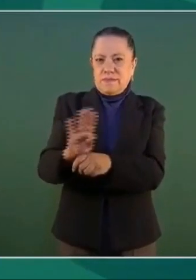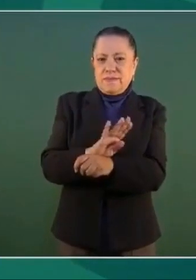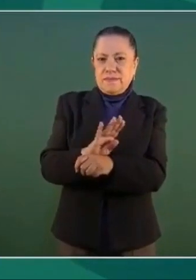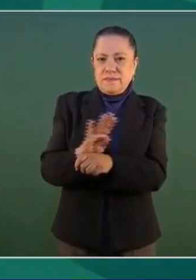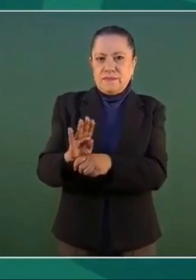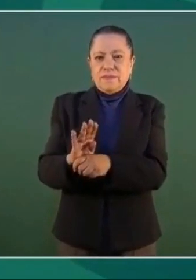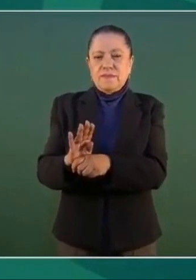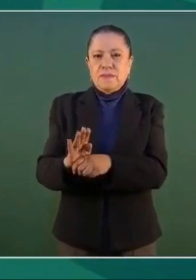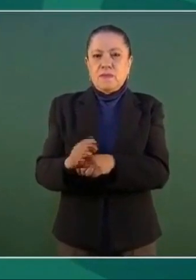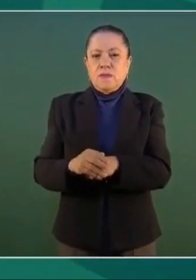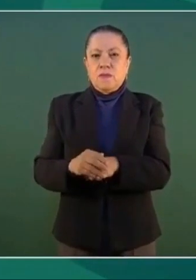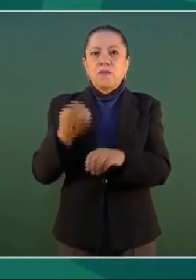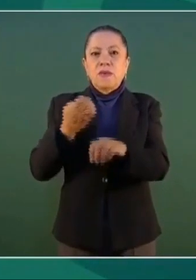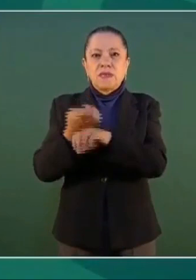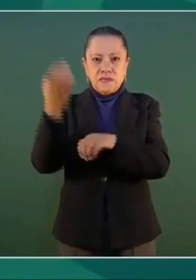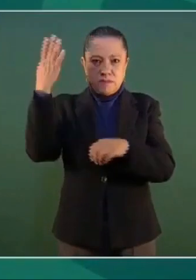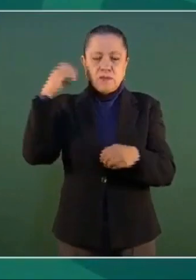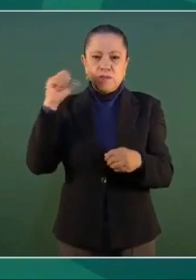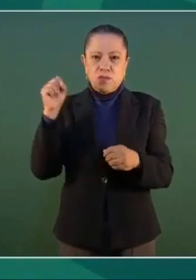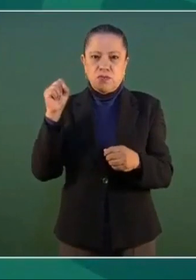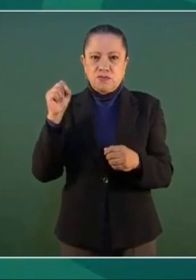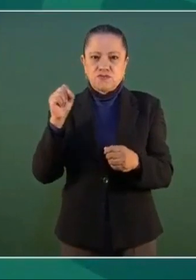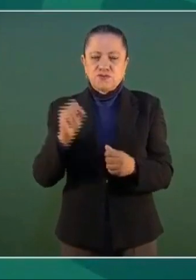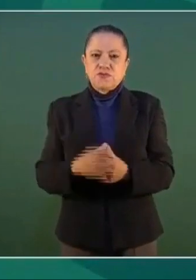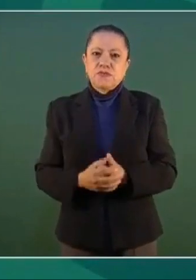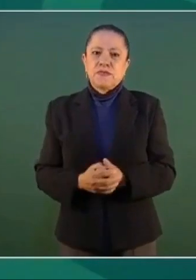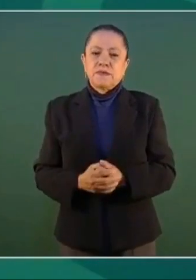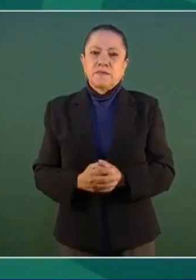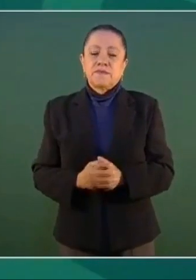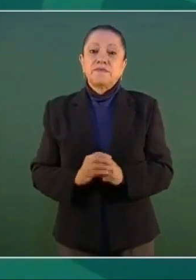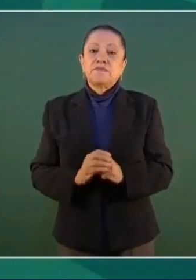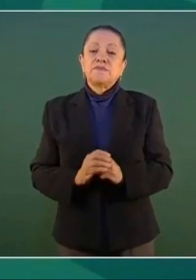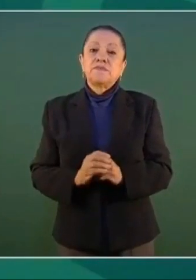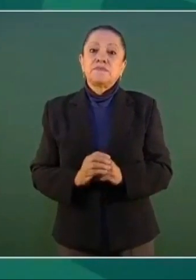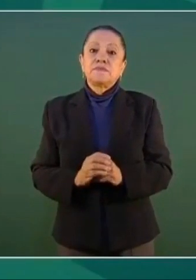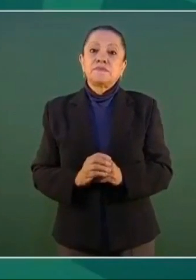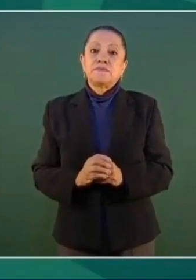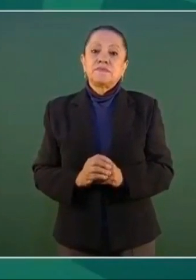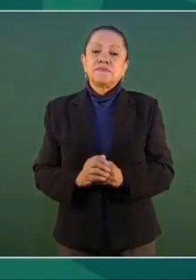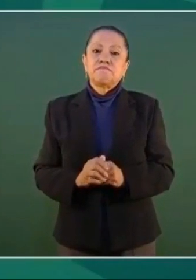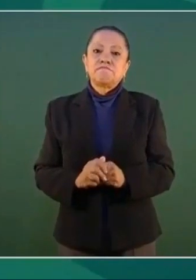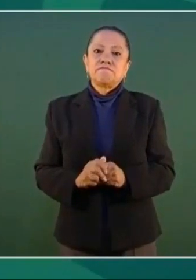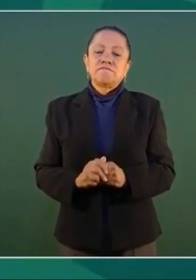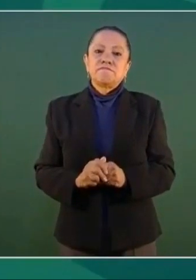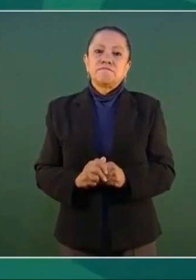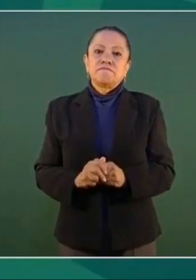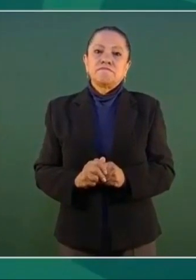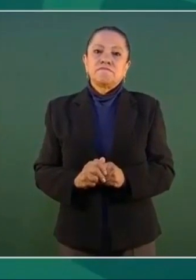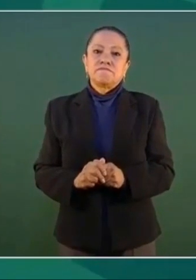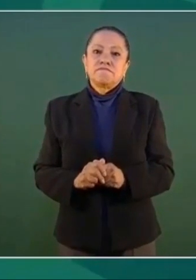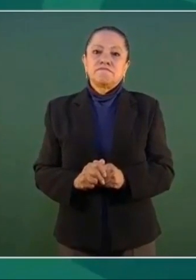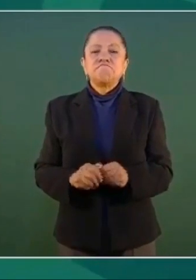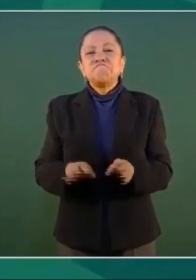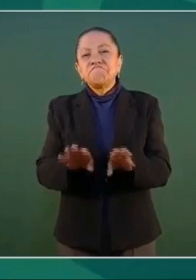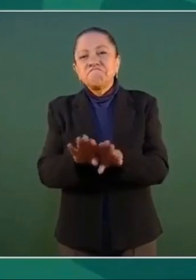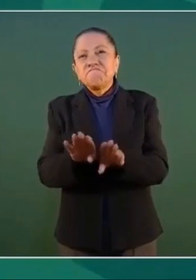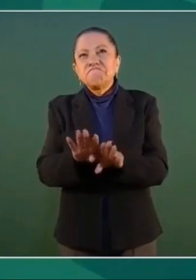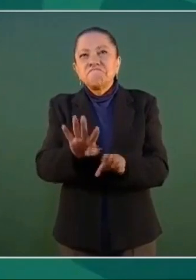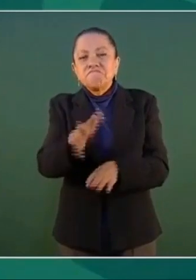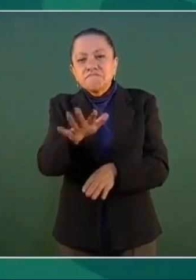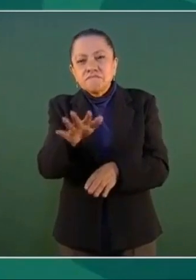Estado de Morelos, llevamos como un año